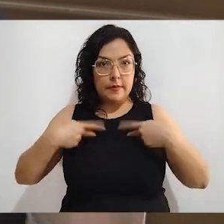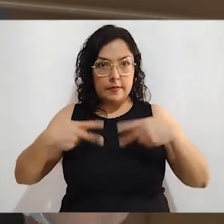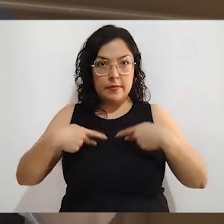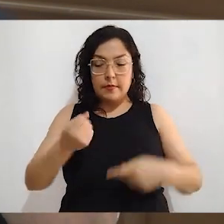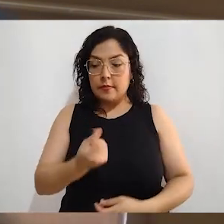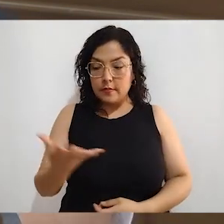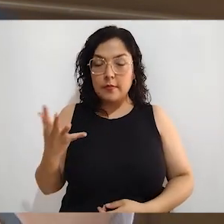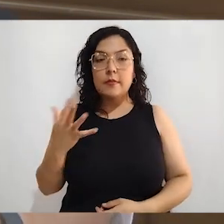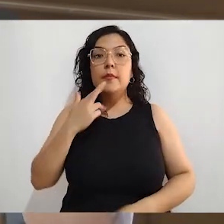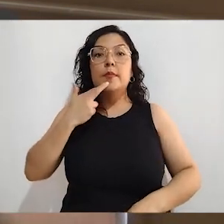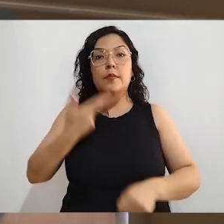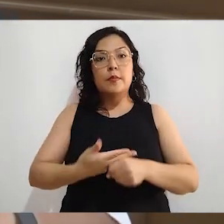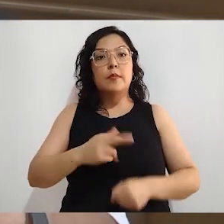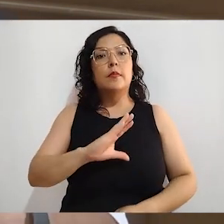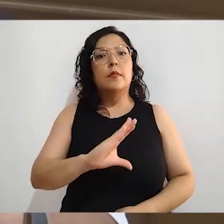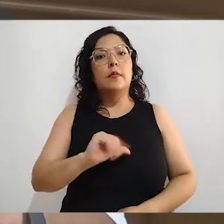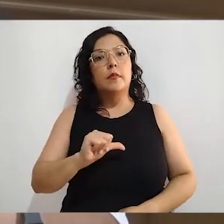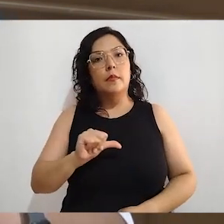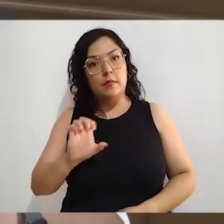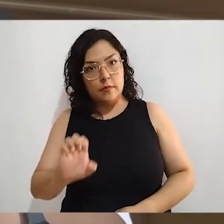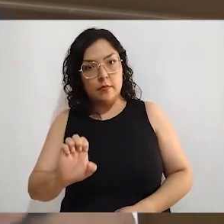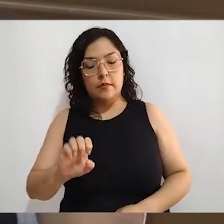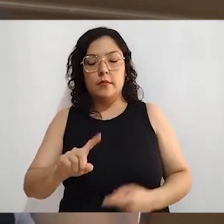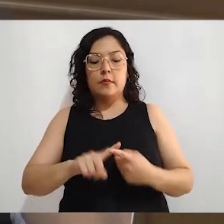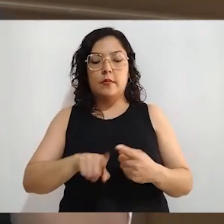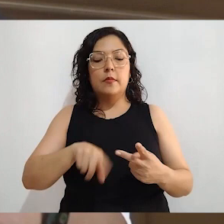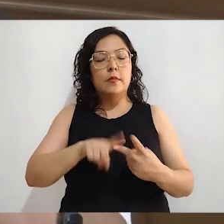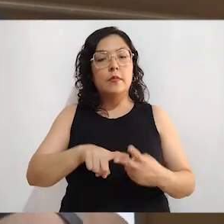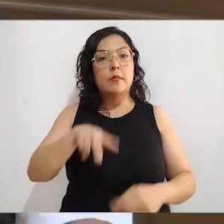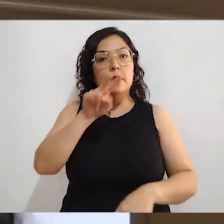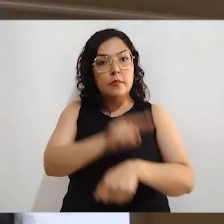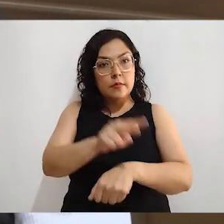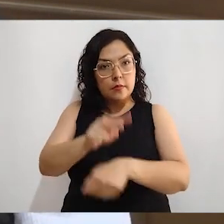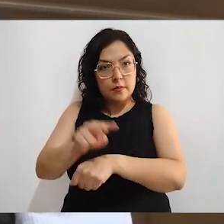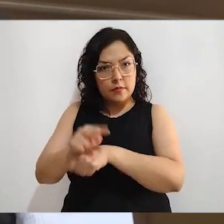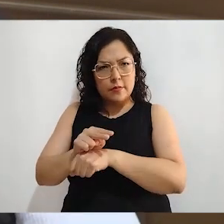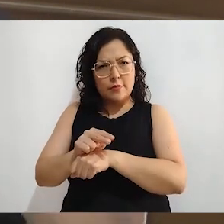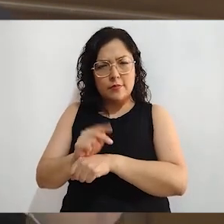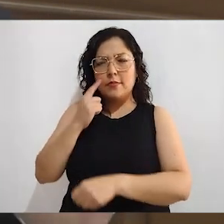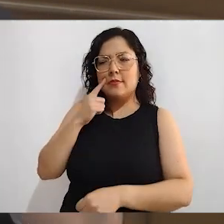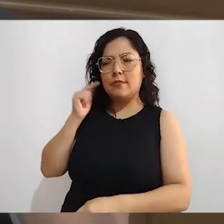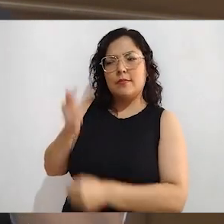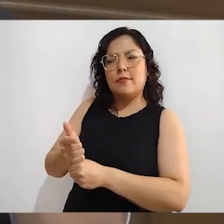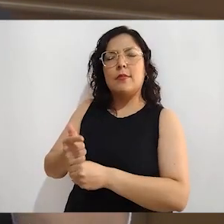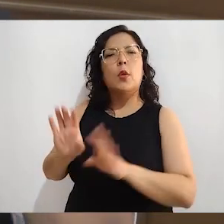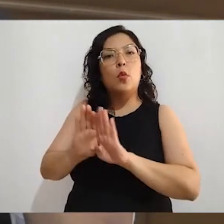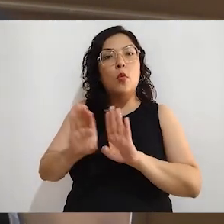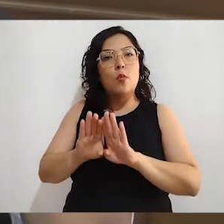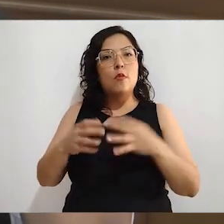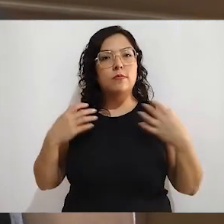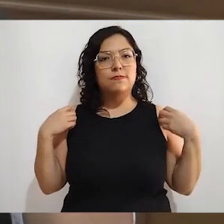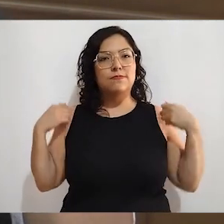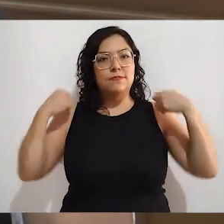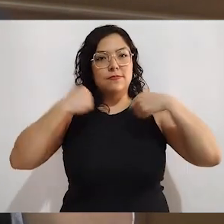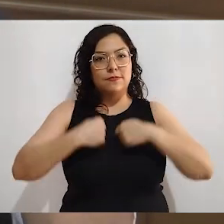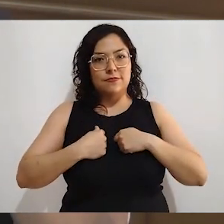tú, que traen una identificación institucional, que generalmente es el chaleco color rosa, o en su caso una playera